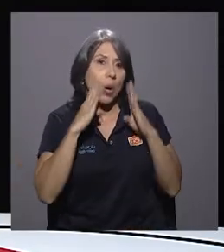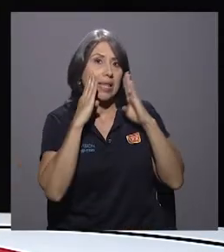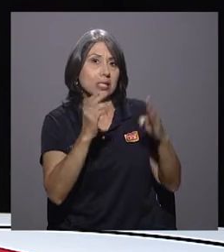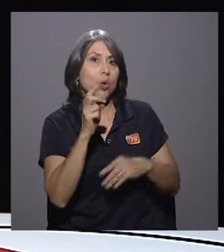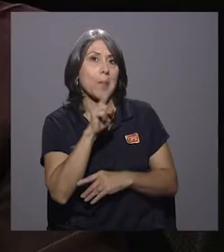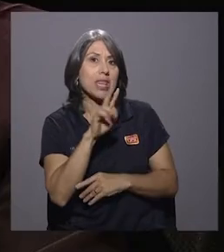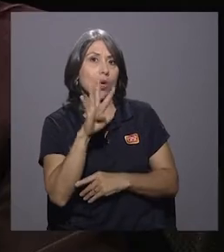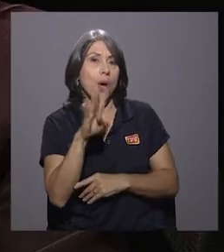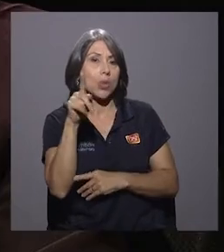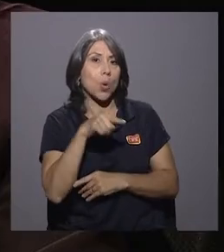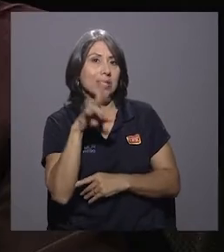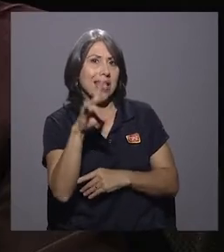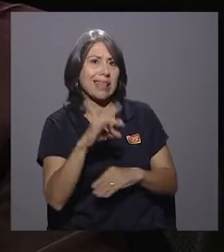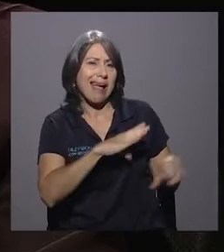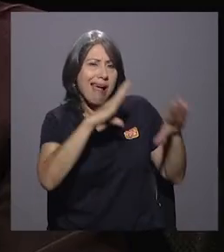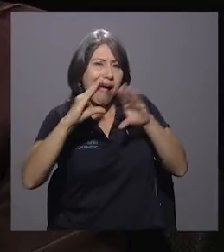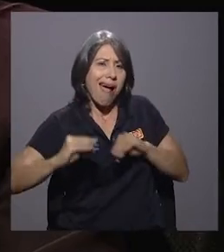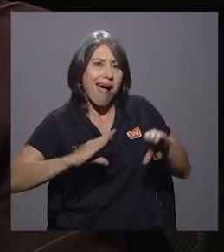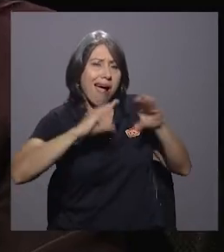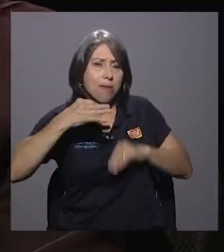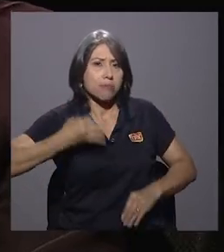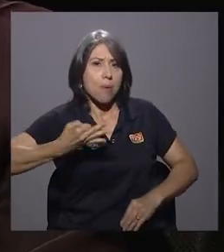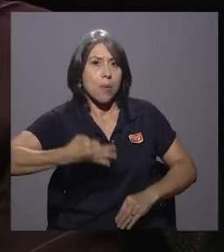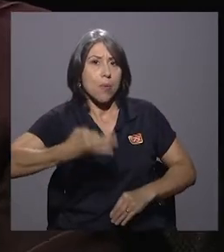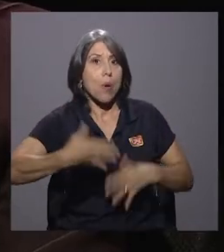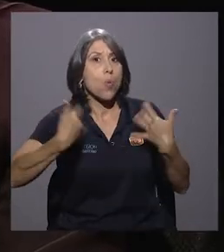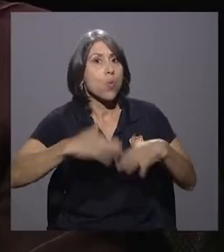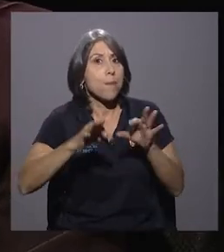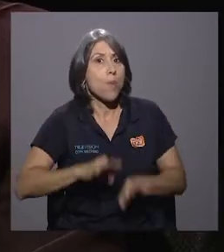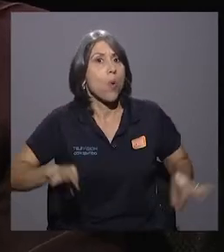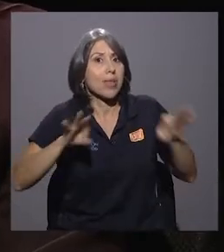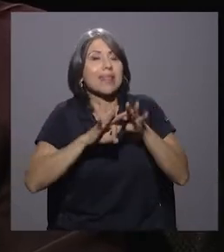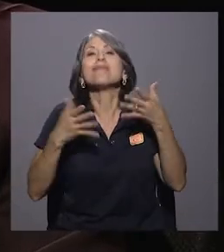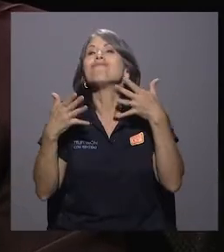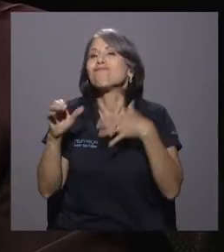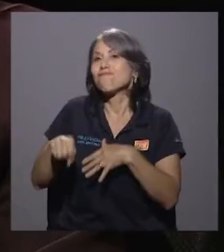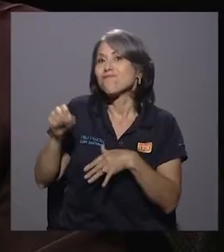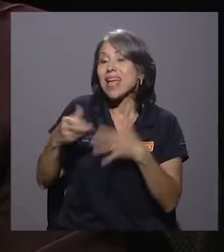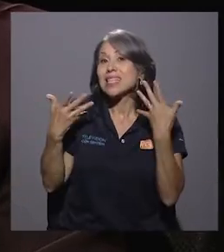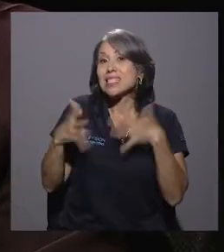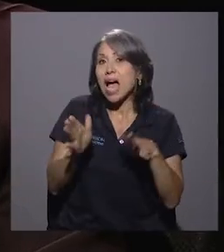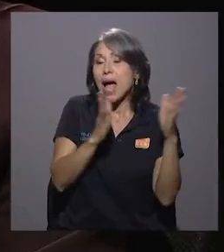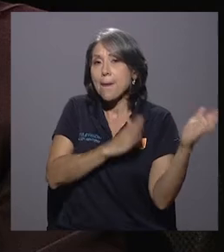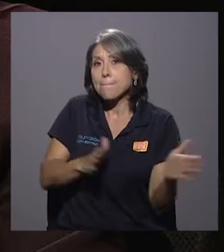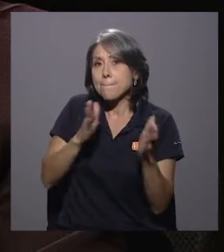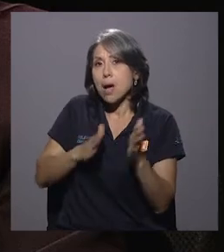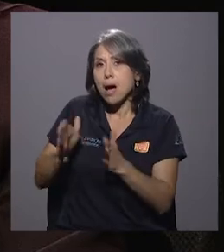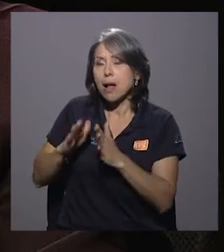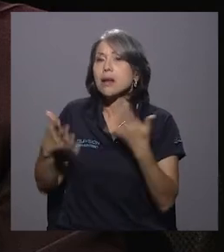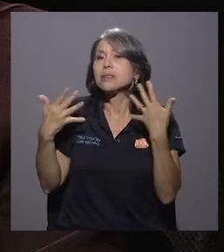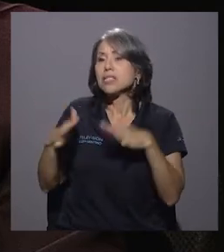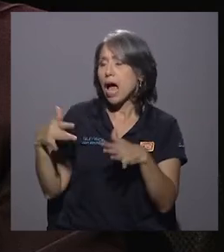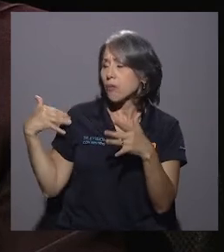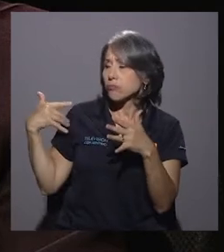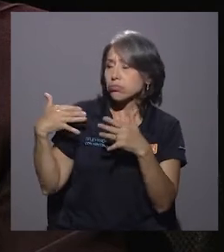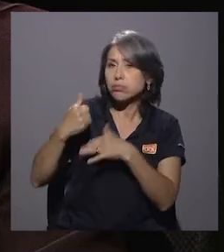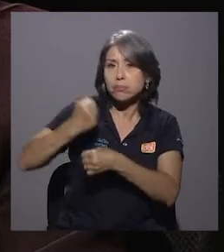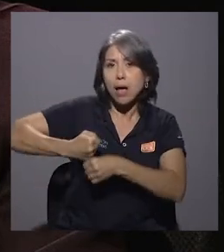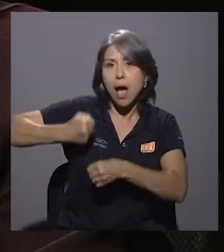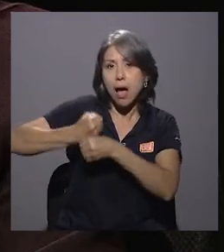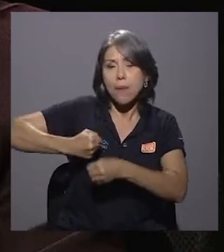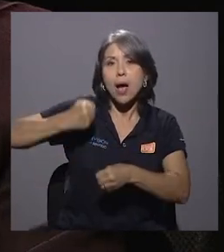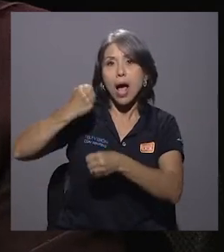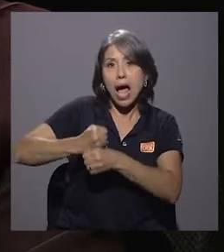reconocer mucho que esa labor es importante, doña Gladys. El plan que se tiene ya, de hecho, hemos venido trabajando este